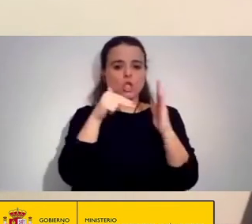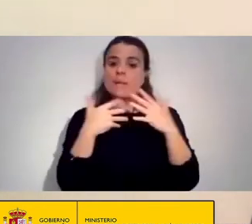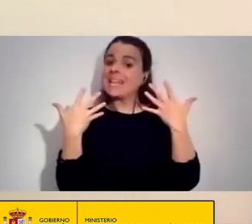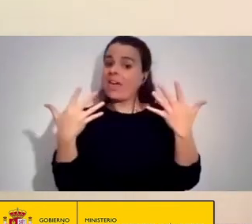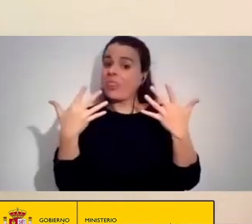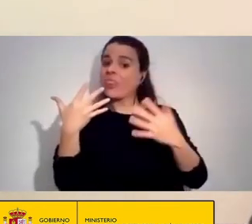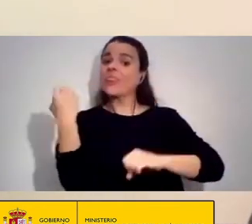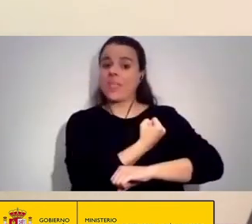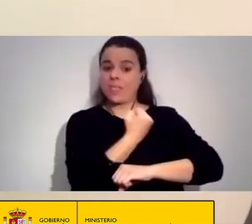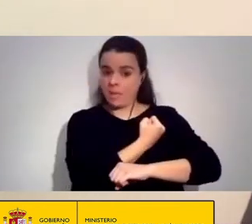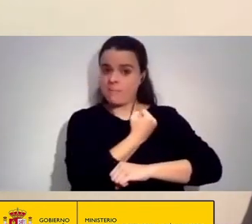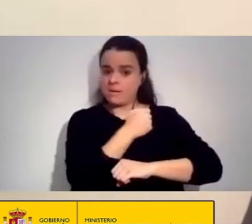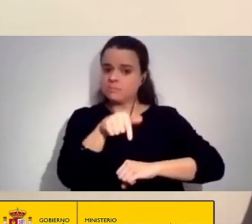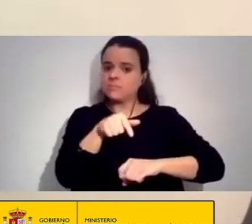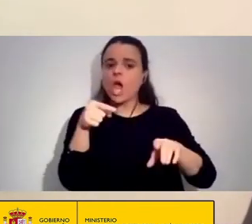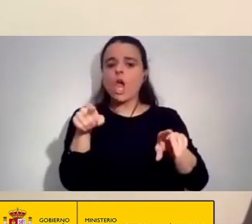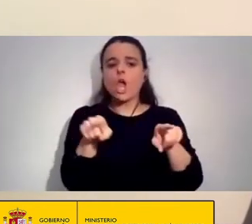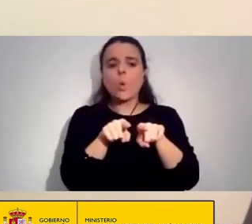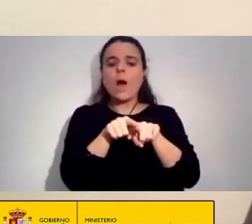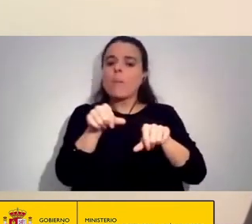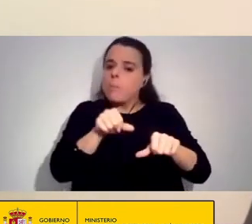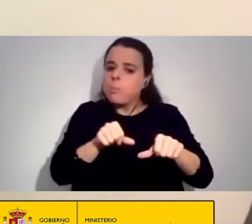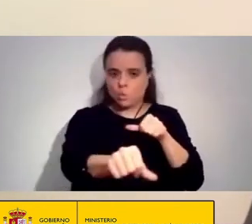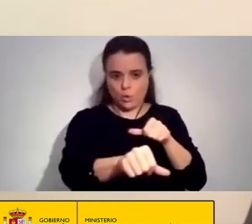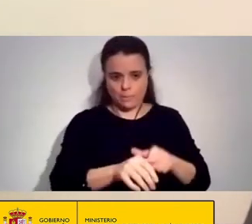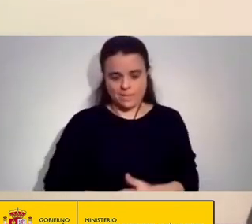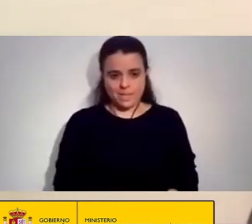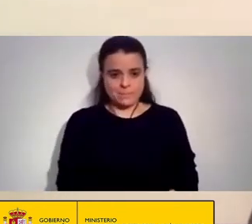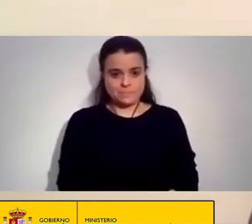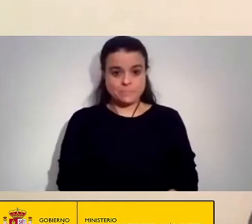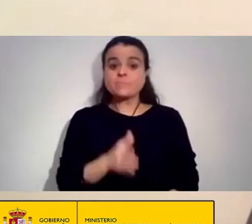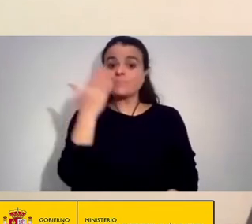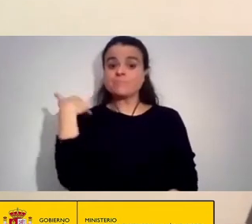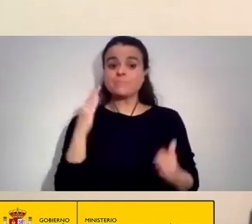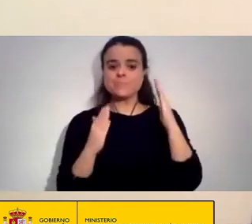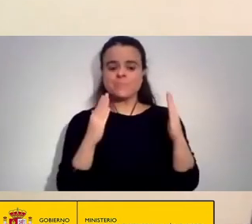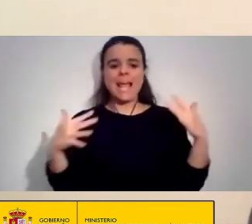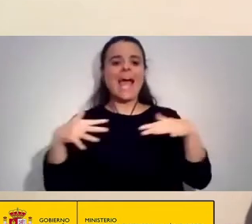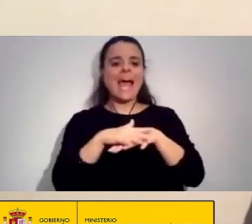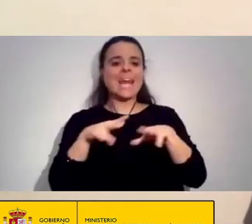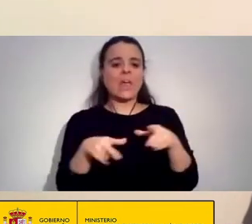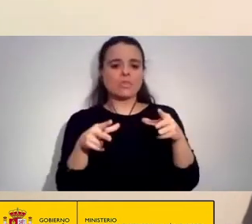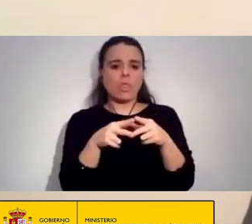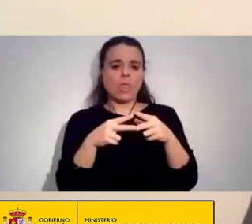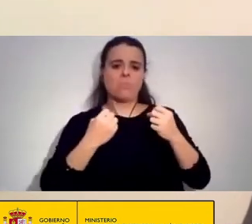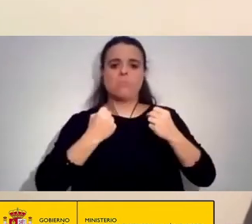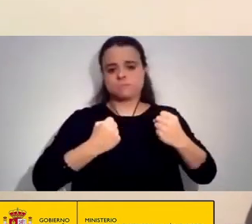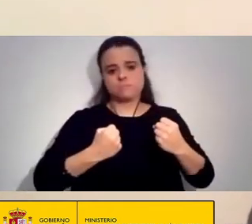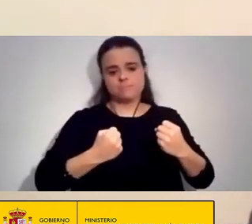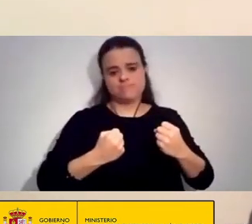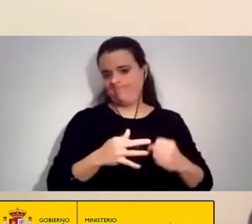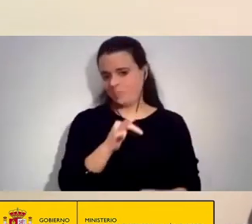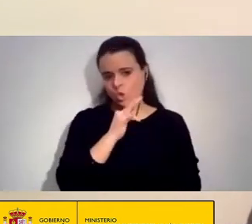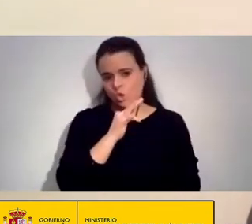de 2010 Porque Era un tiempo Donde las redes sociales Aún no eran Tan poderosas Como ahora Y